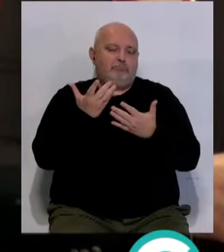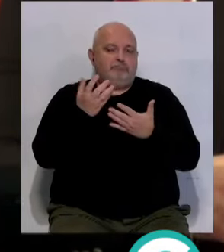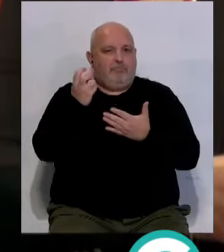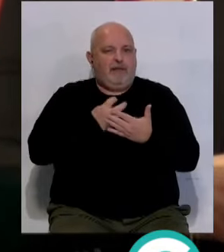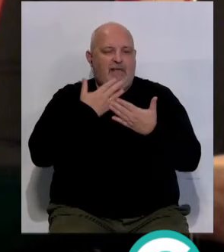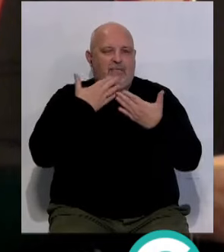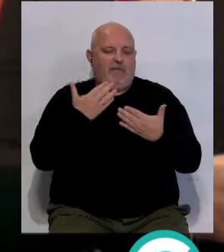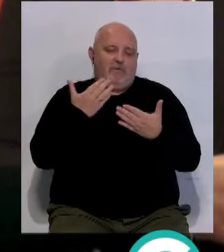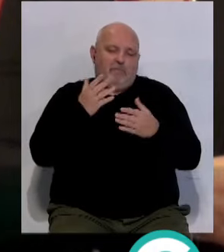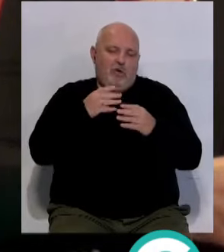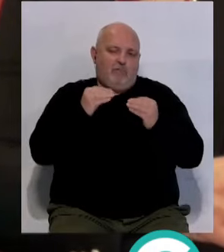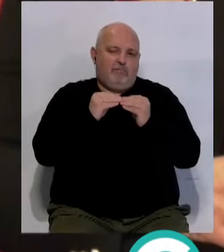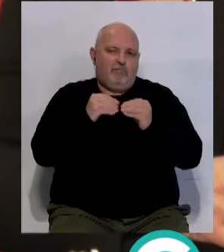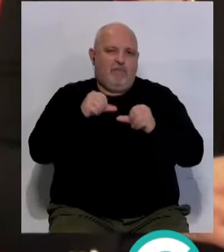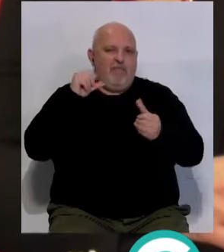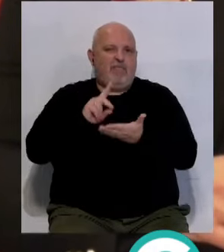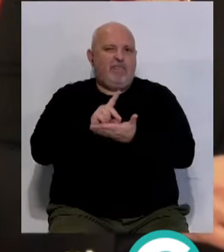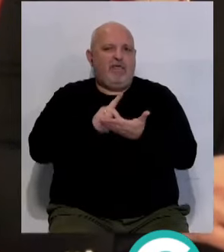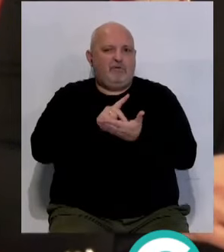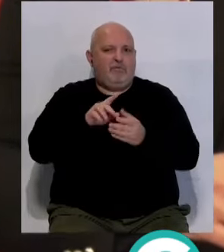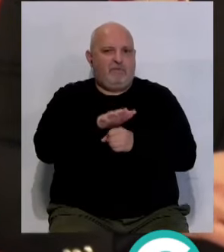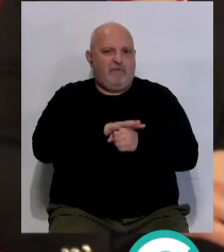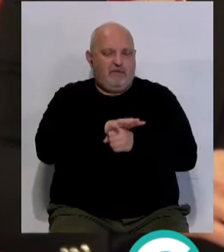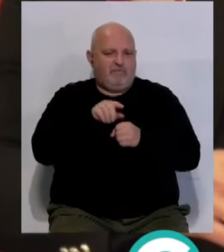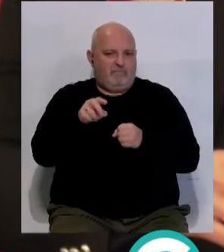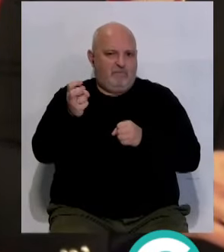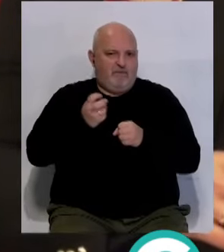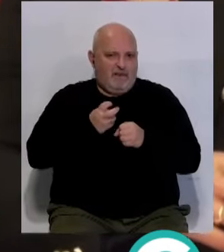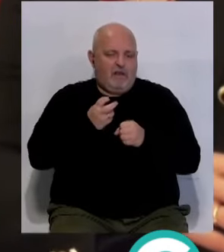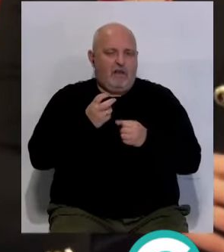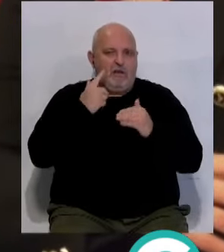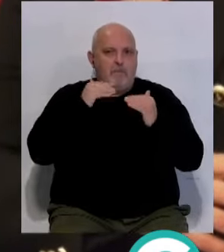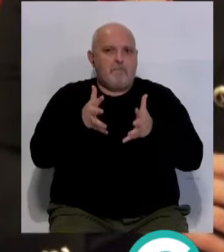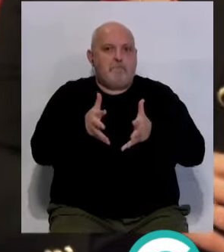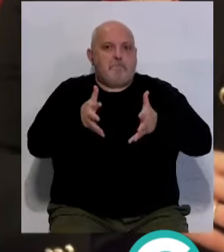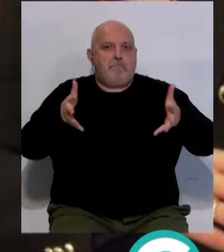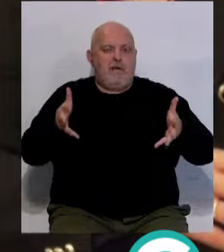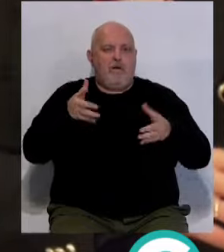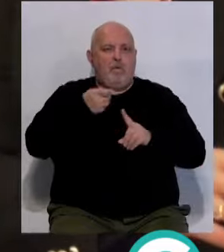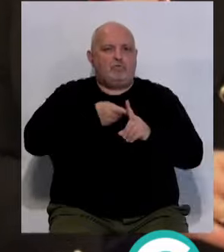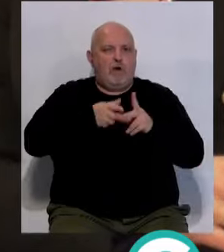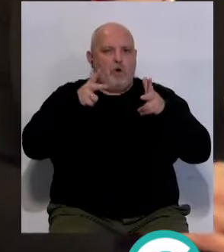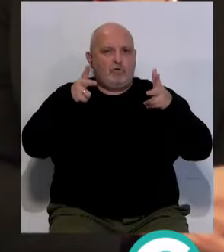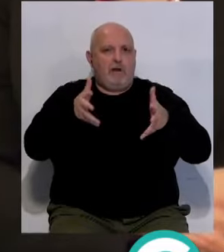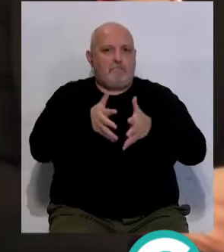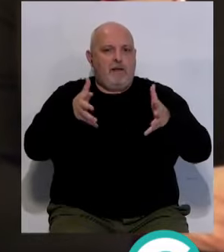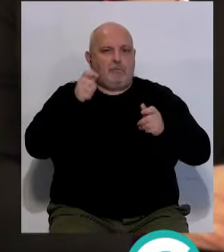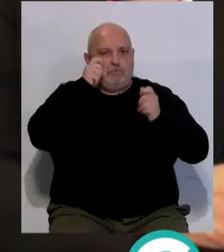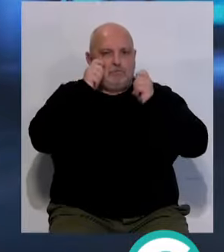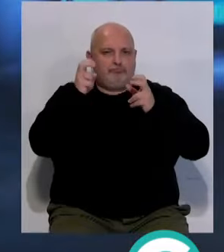datos que tenemos en la provincia, donde se ha elevado el número de pernotaciones, se ha